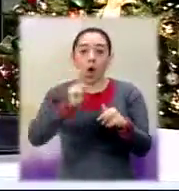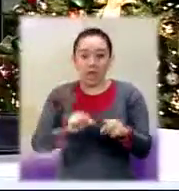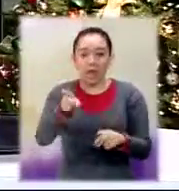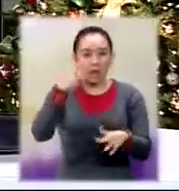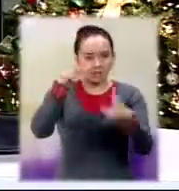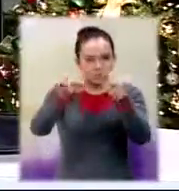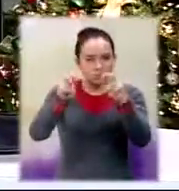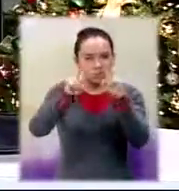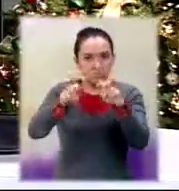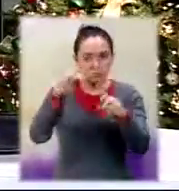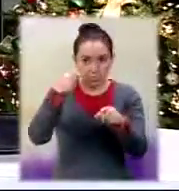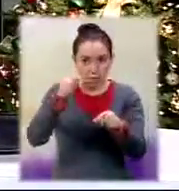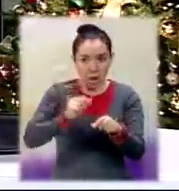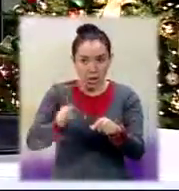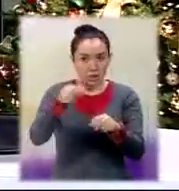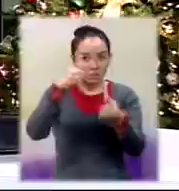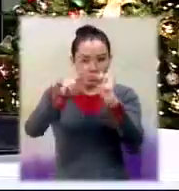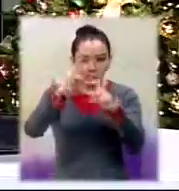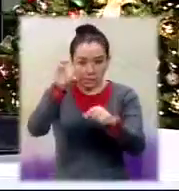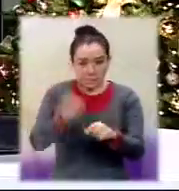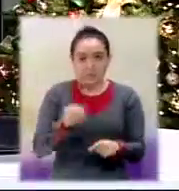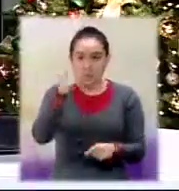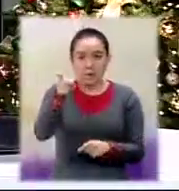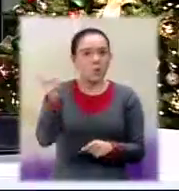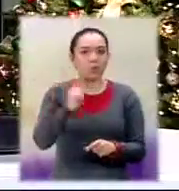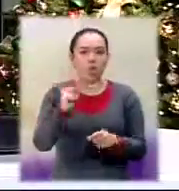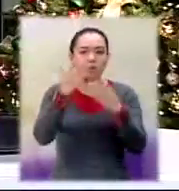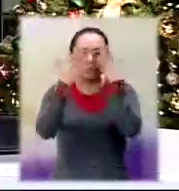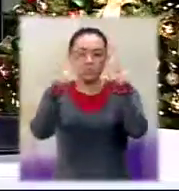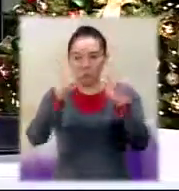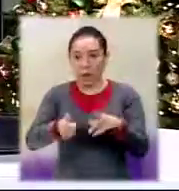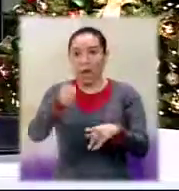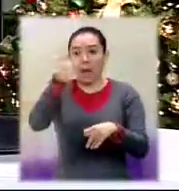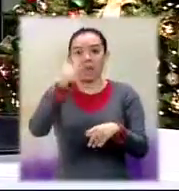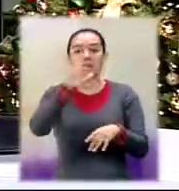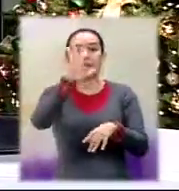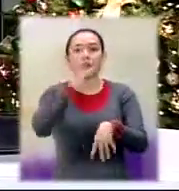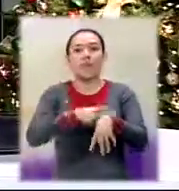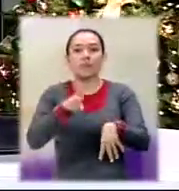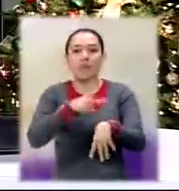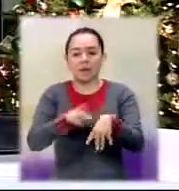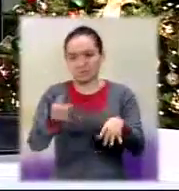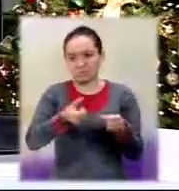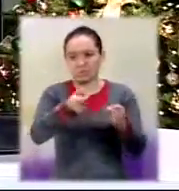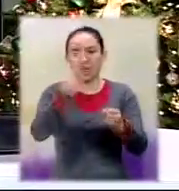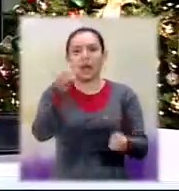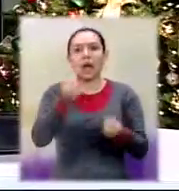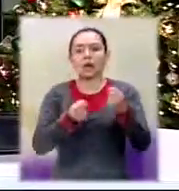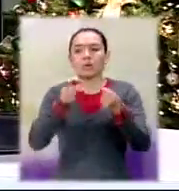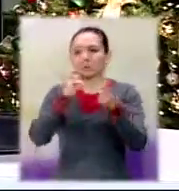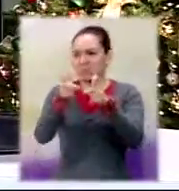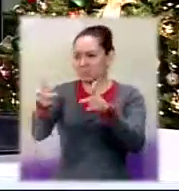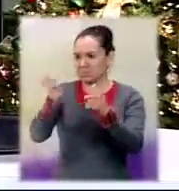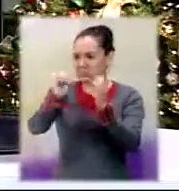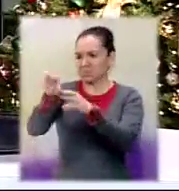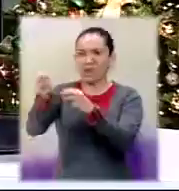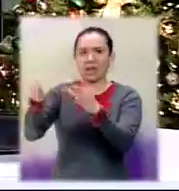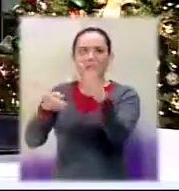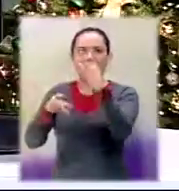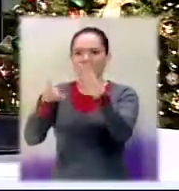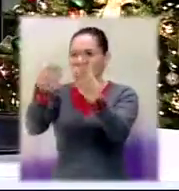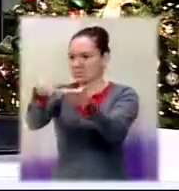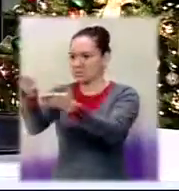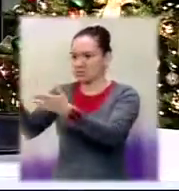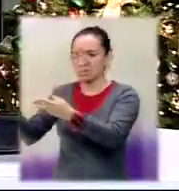ya que el hallazgo se dio a eso de las cinco de la tarde, pero por estar en la carretera, el cuerpo fue trasladado